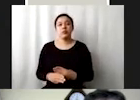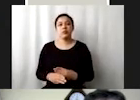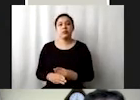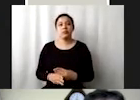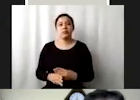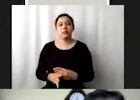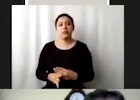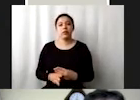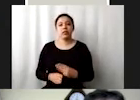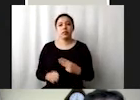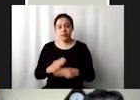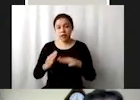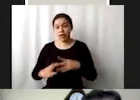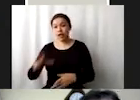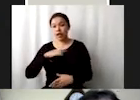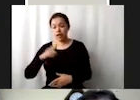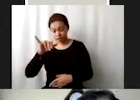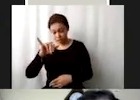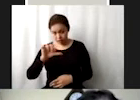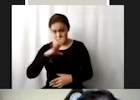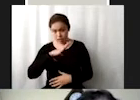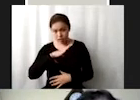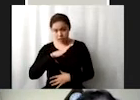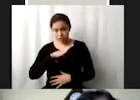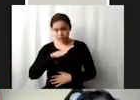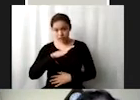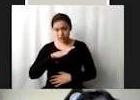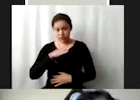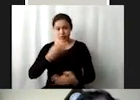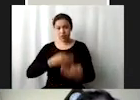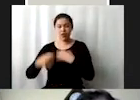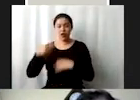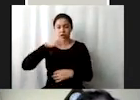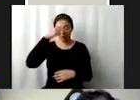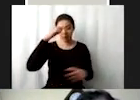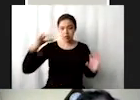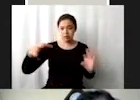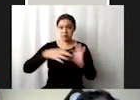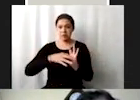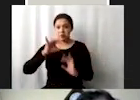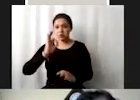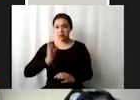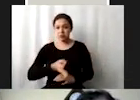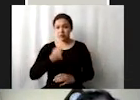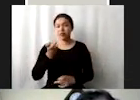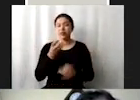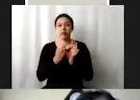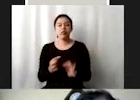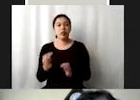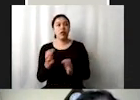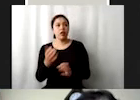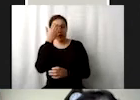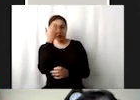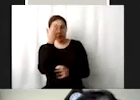existentes que si le son muchos de ellos casi todos vinculantes a México que es importante que conozcamos yo